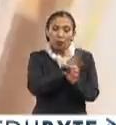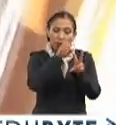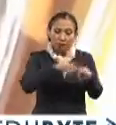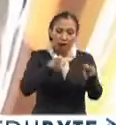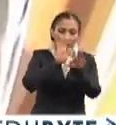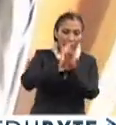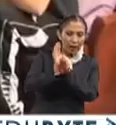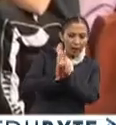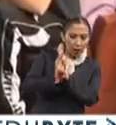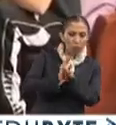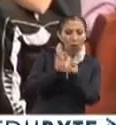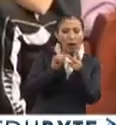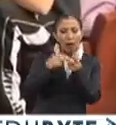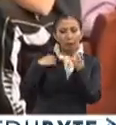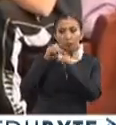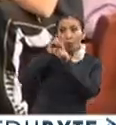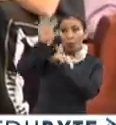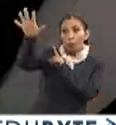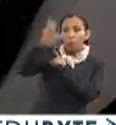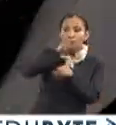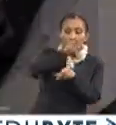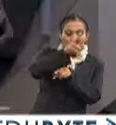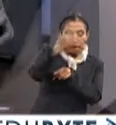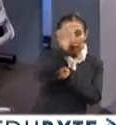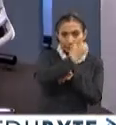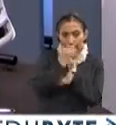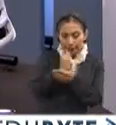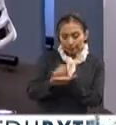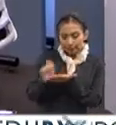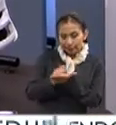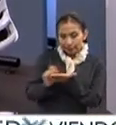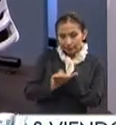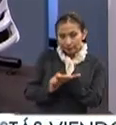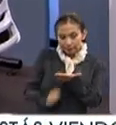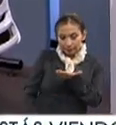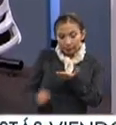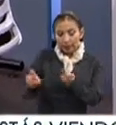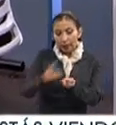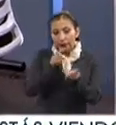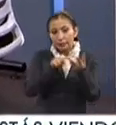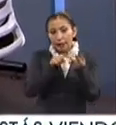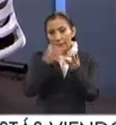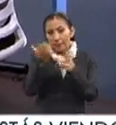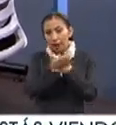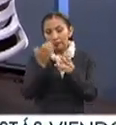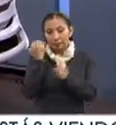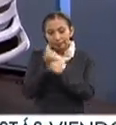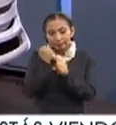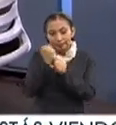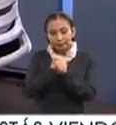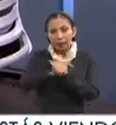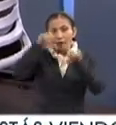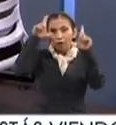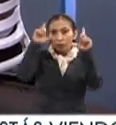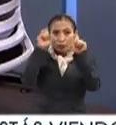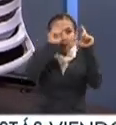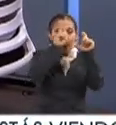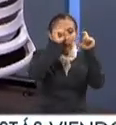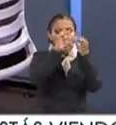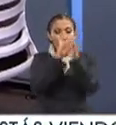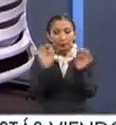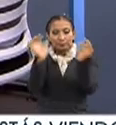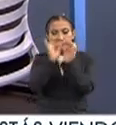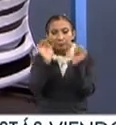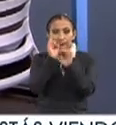análisis de una película, se proyecta y se responde a un examen escrito. La tercera tiene que ver con un ejercicio práctico de fotografía y de